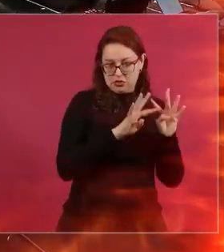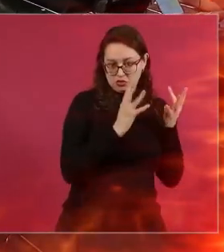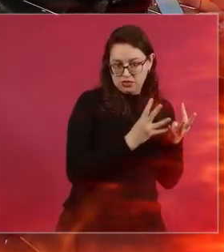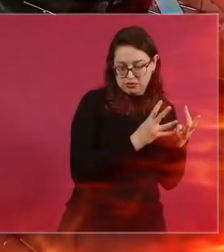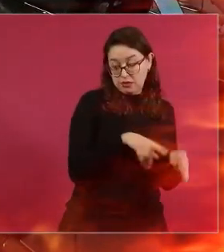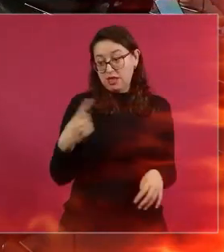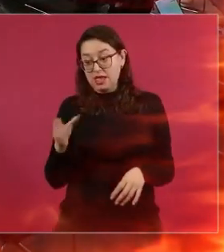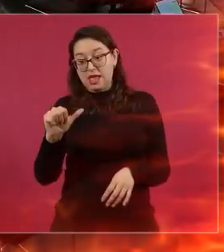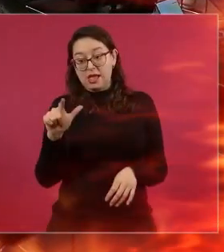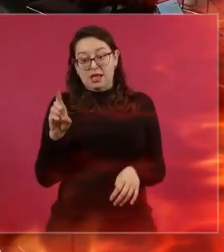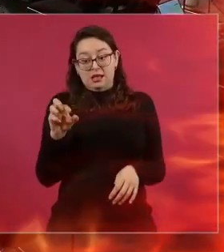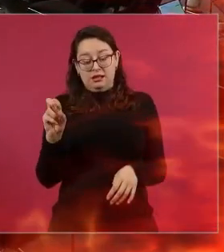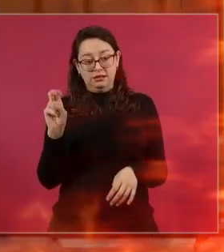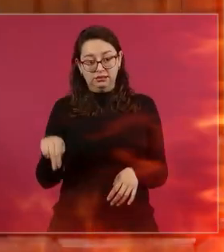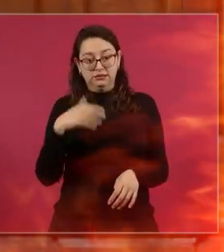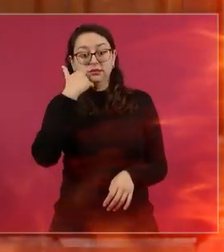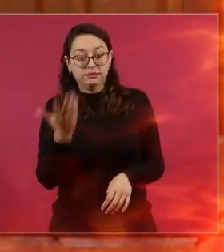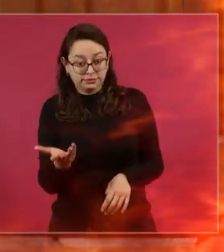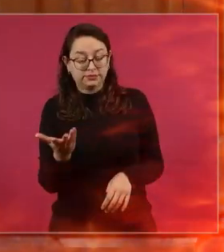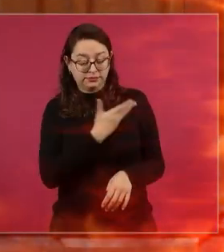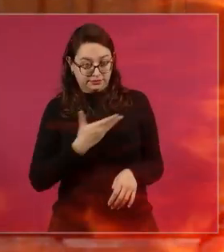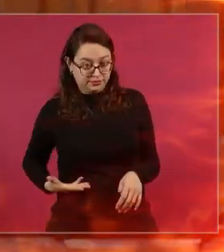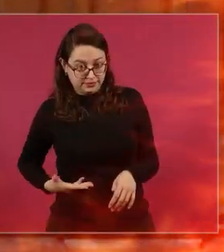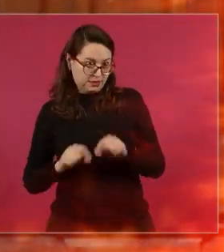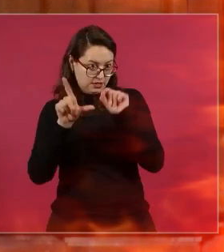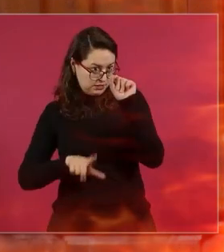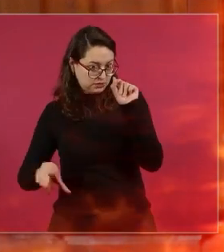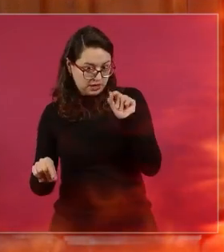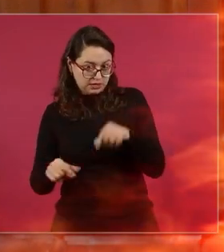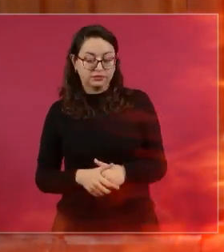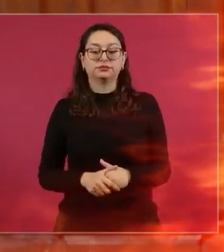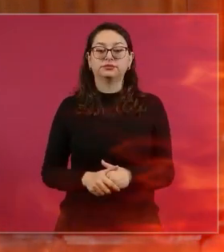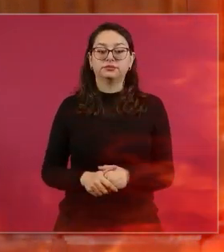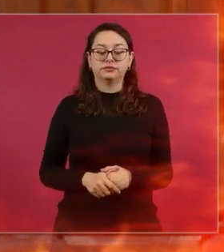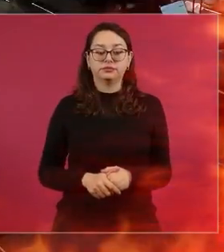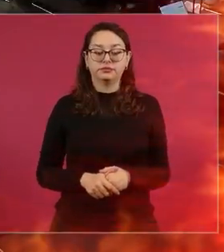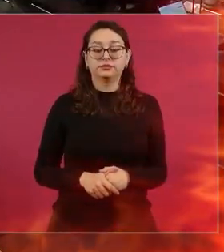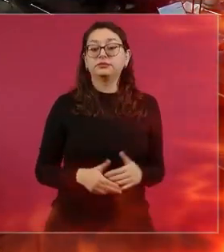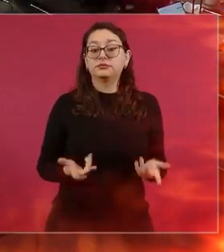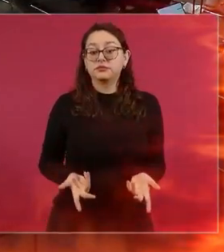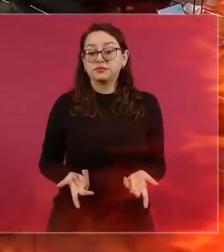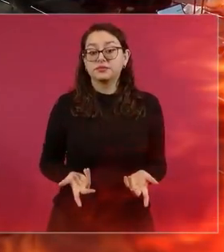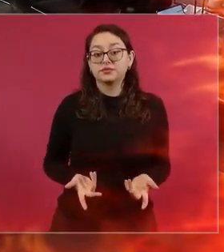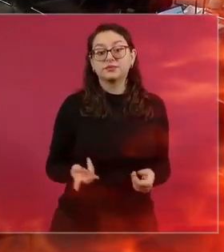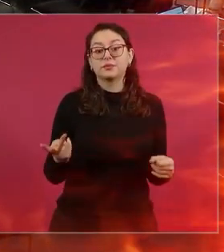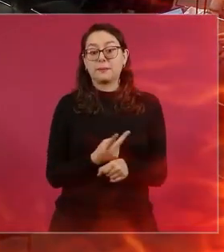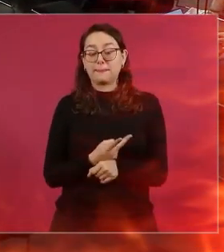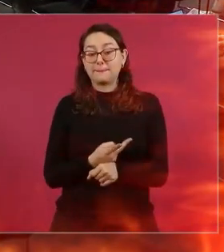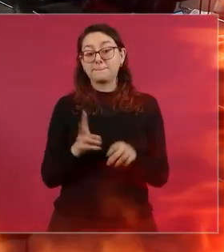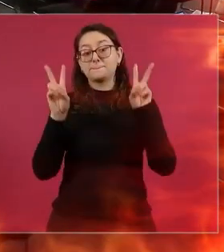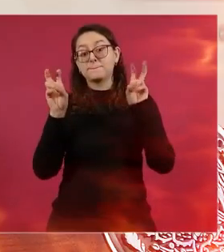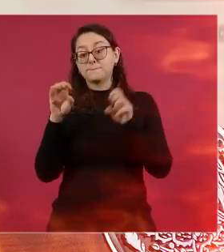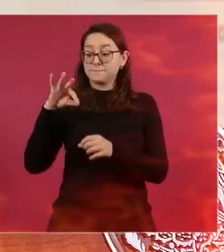había incluso en aquel momento en aquel año un matemático de la unam que presentó